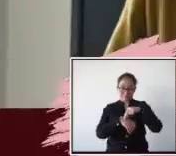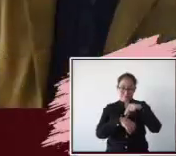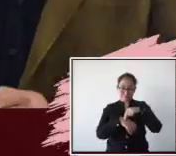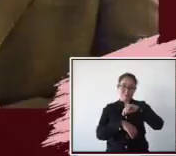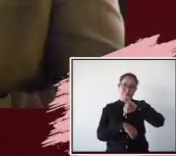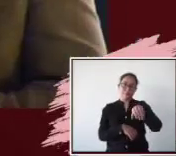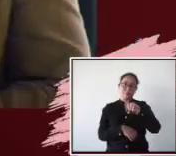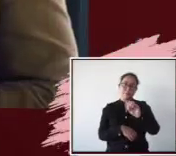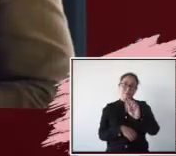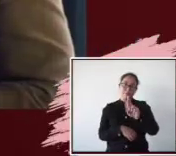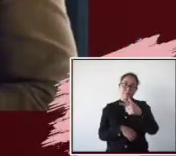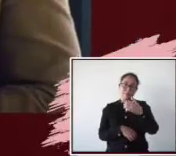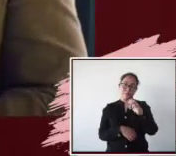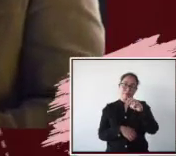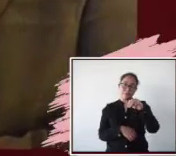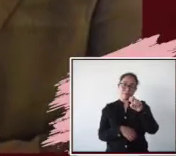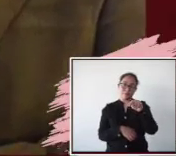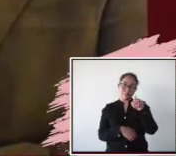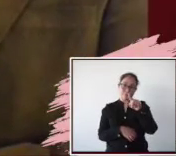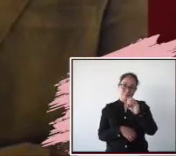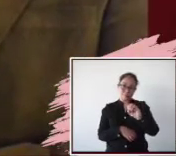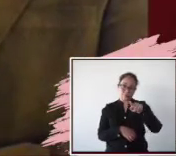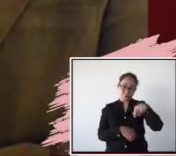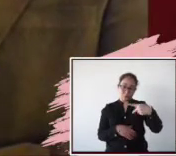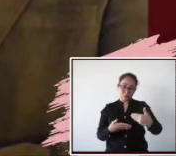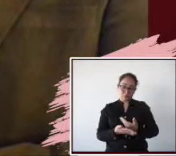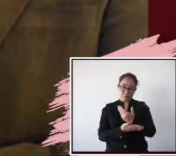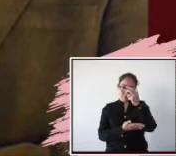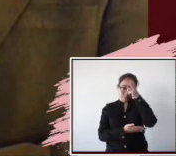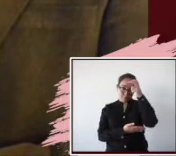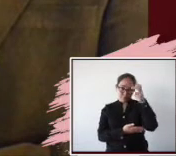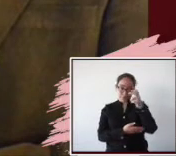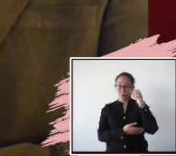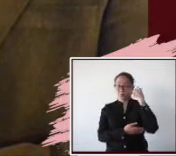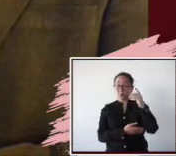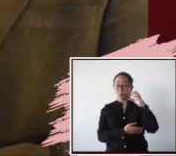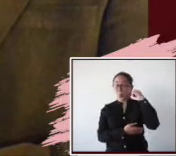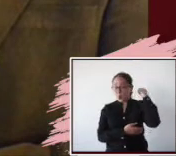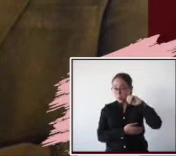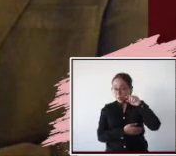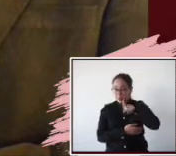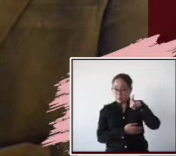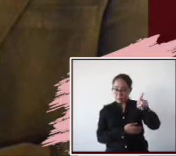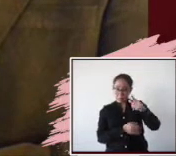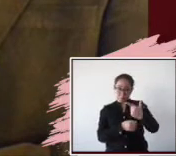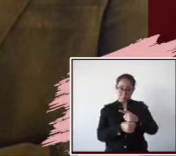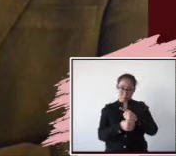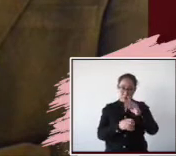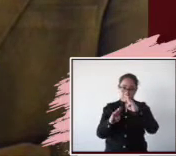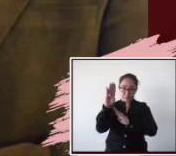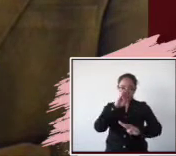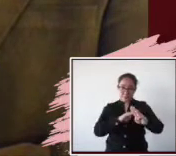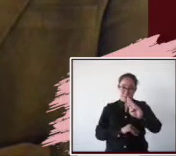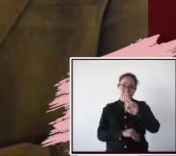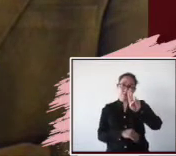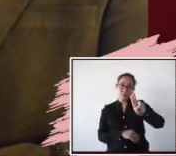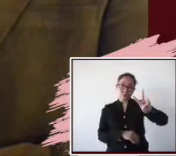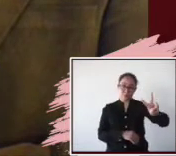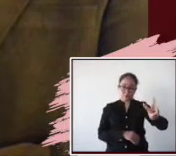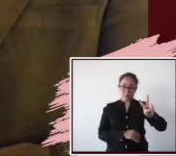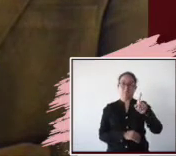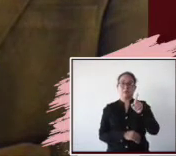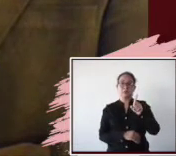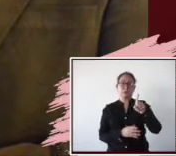Doctor Jorge Manso Denés es originario de Unión Hidalgo, Oaxaca. Recibió su grado de licenciatura en Biología de la